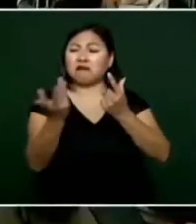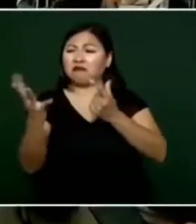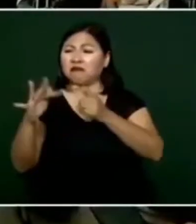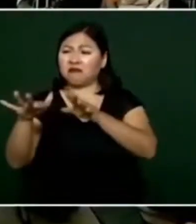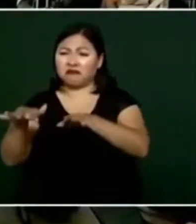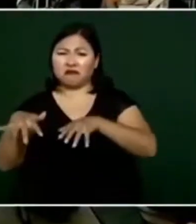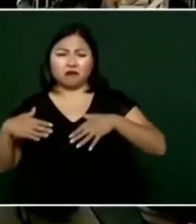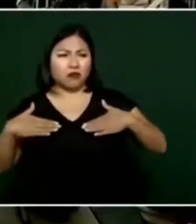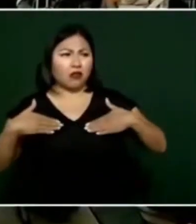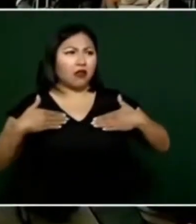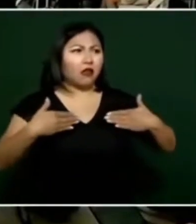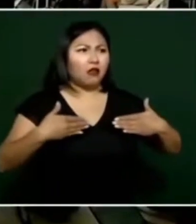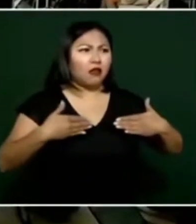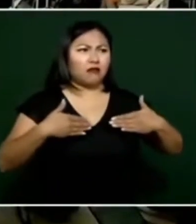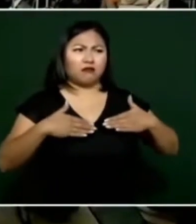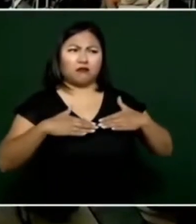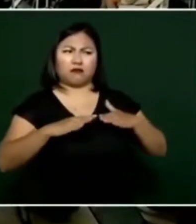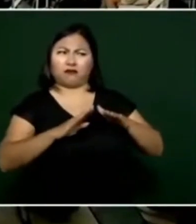está muy despierta